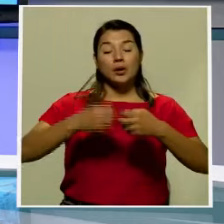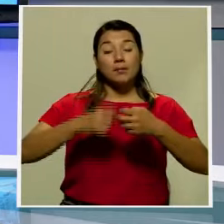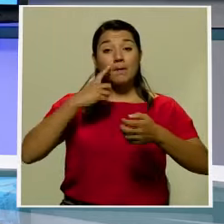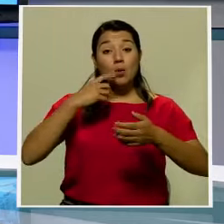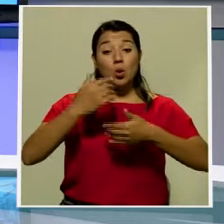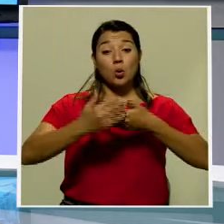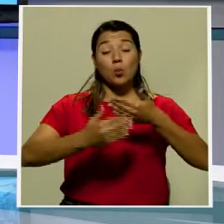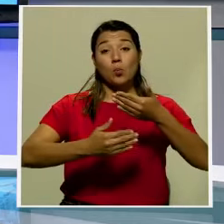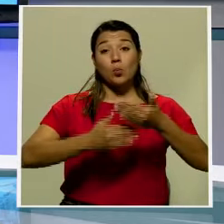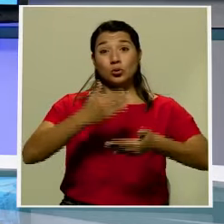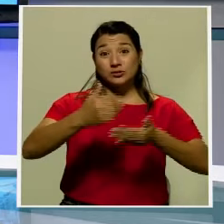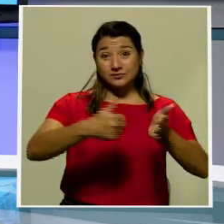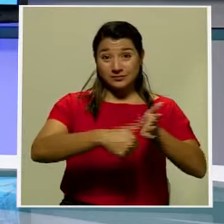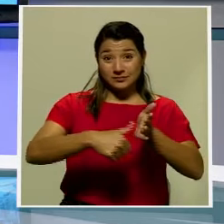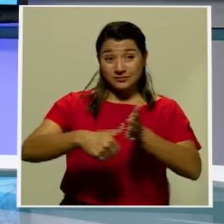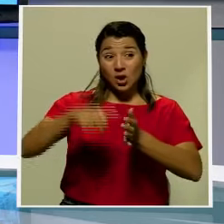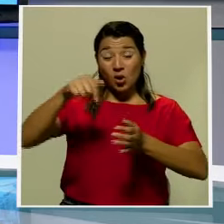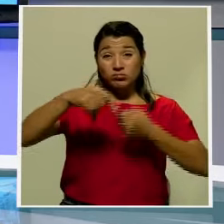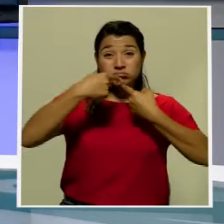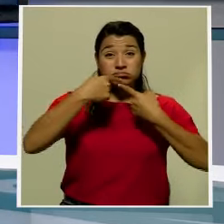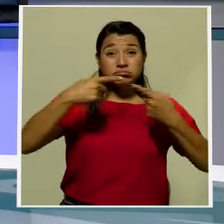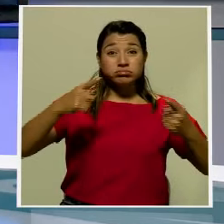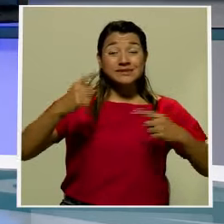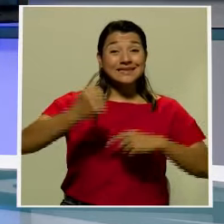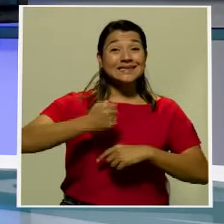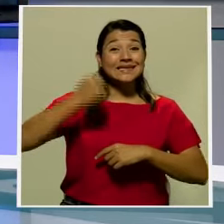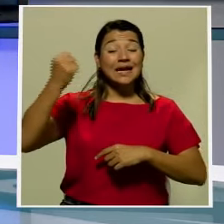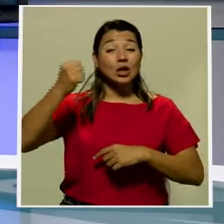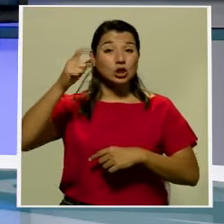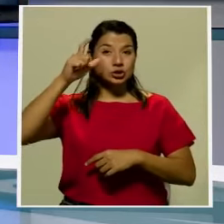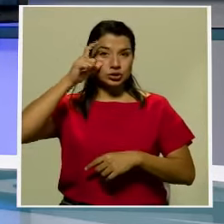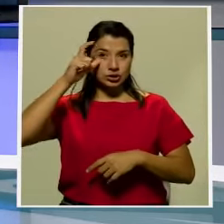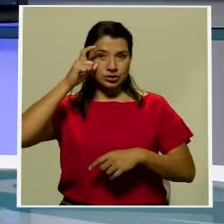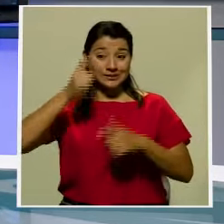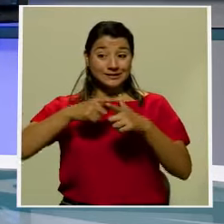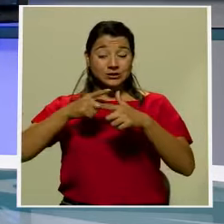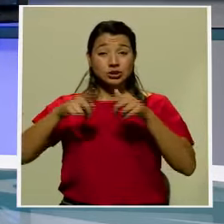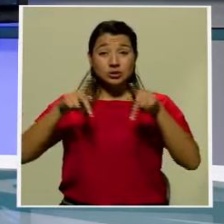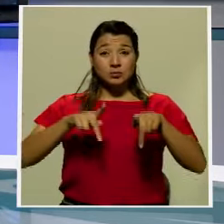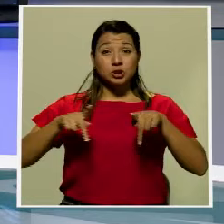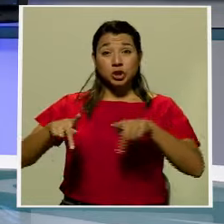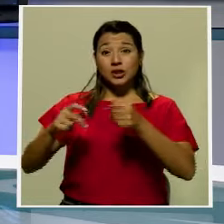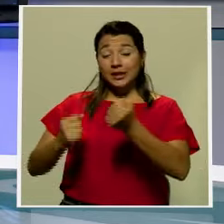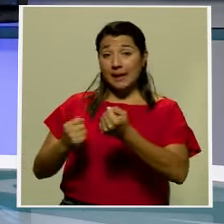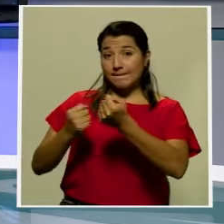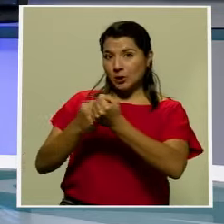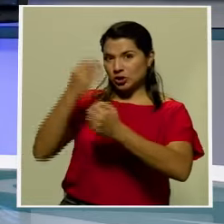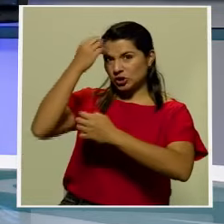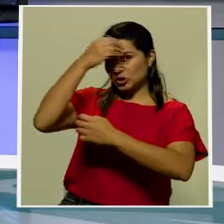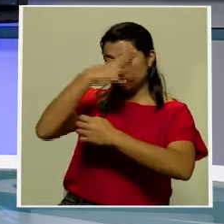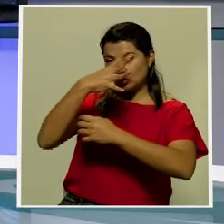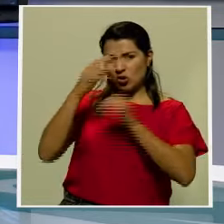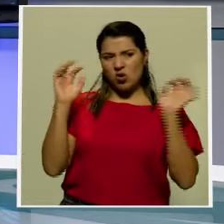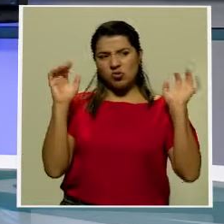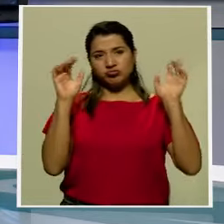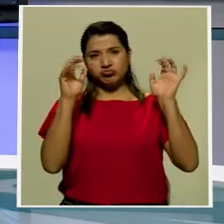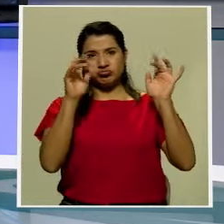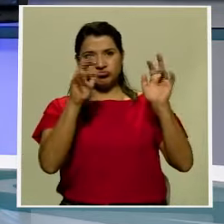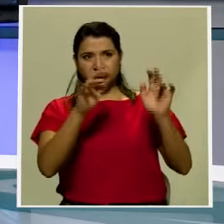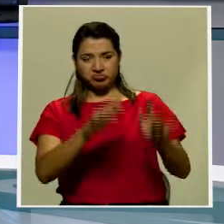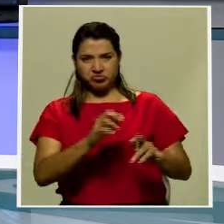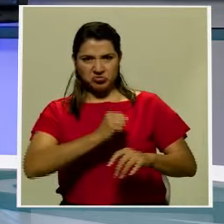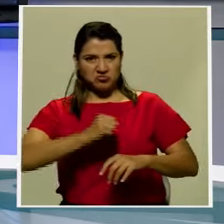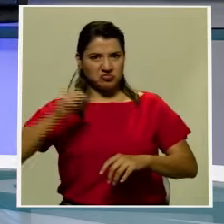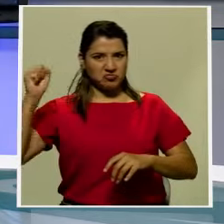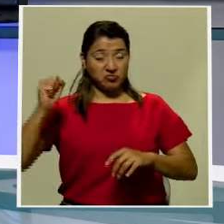que tomaron violentamente el edificio del Congreso y obligaron a la alcaldesa de Washington a decretar